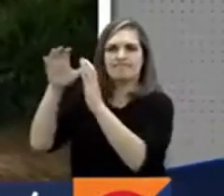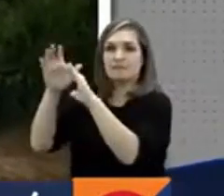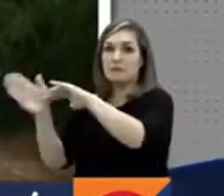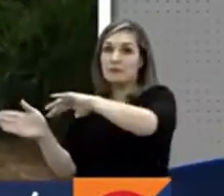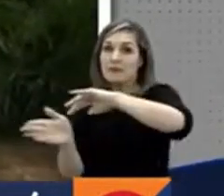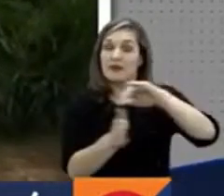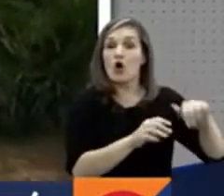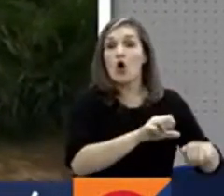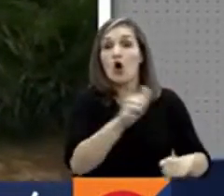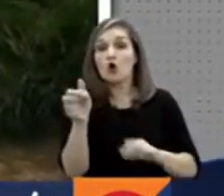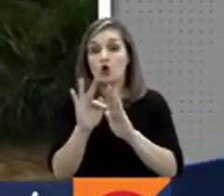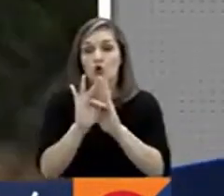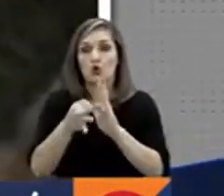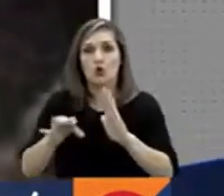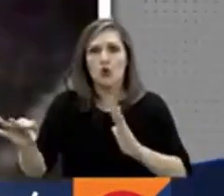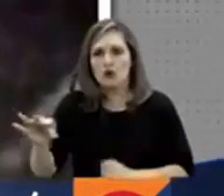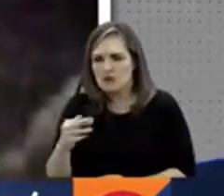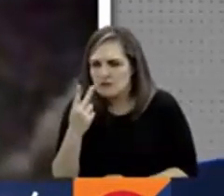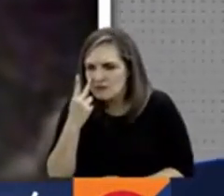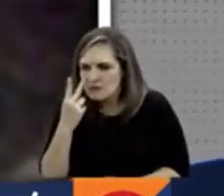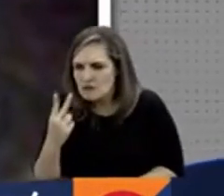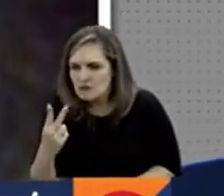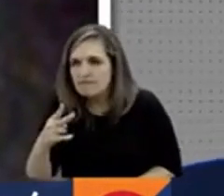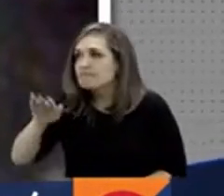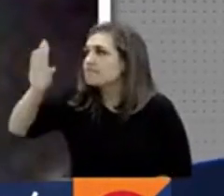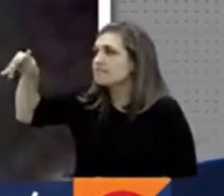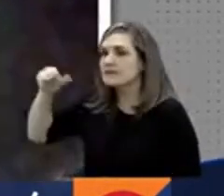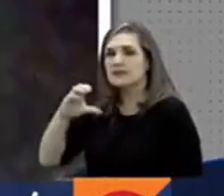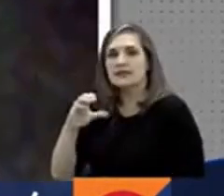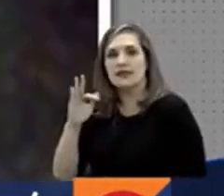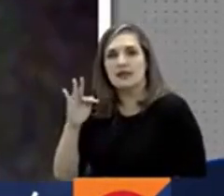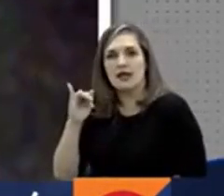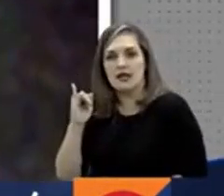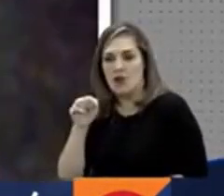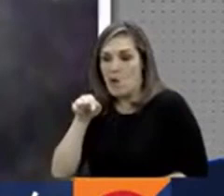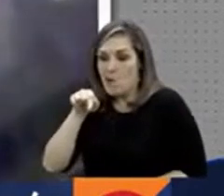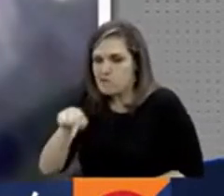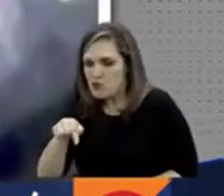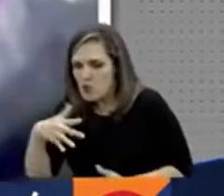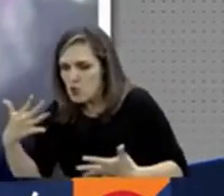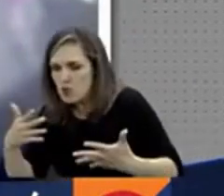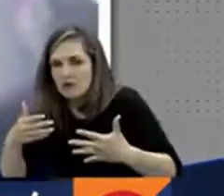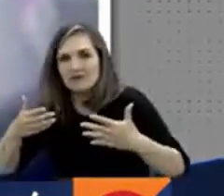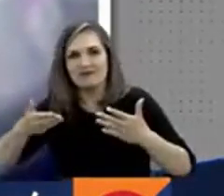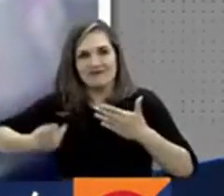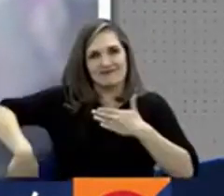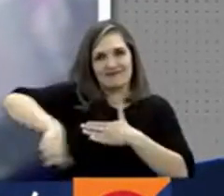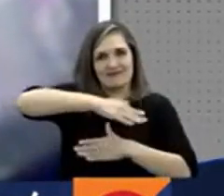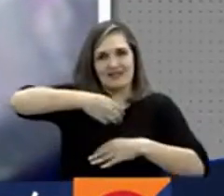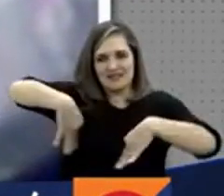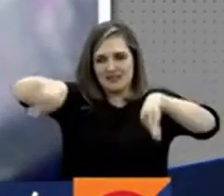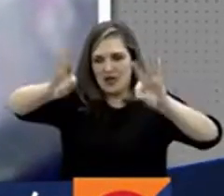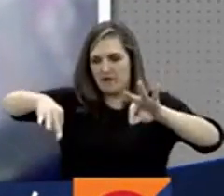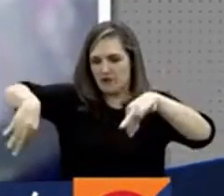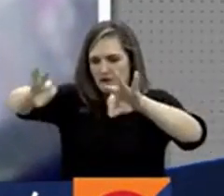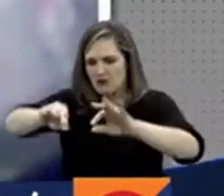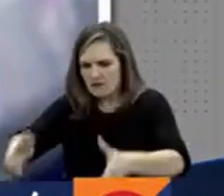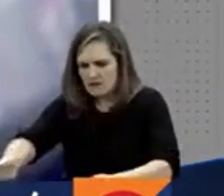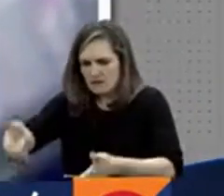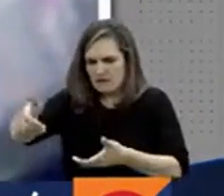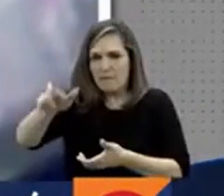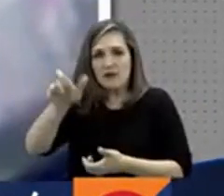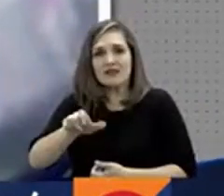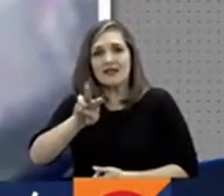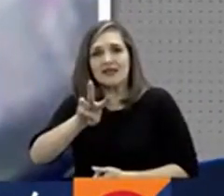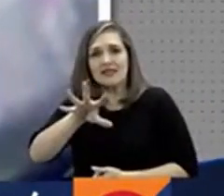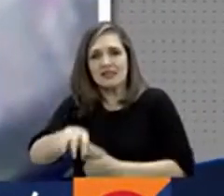el CTI realizó la inspección de un cuerpo envuelto en sábanas, al lado de una quebrada. Se trata de un hombre de 35 años que tenía